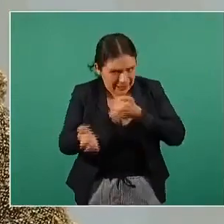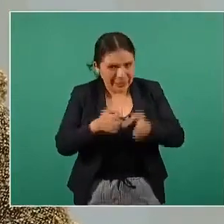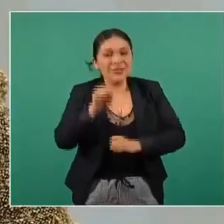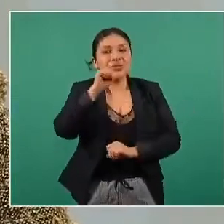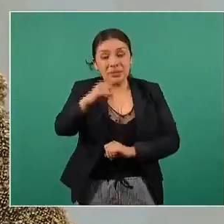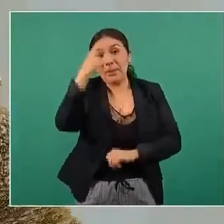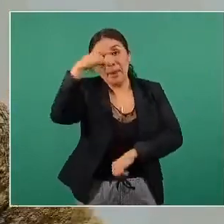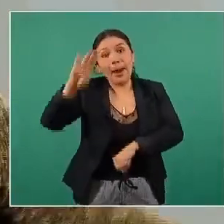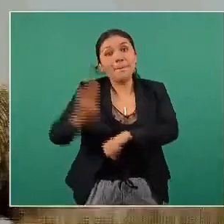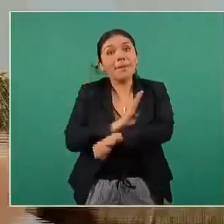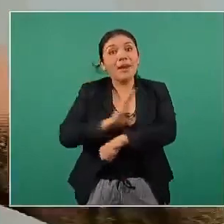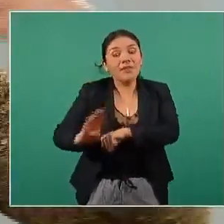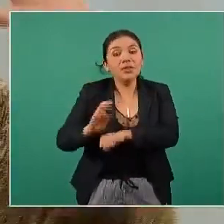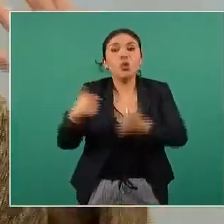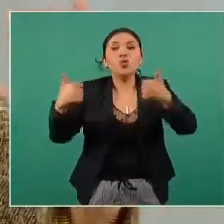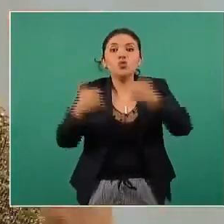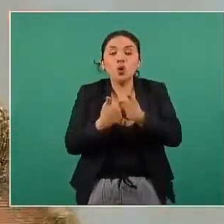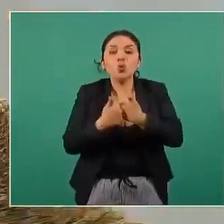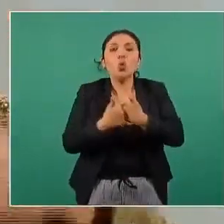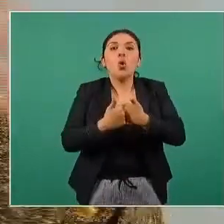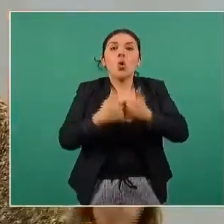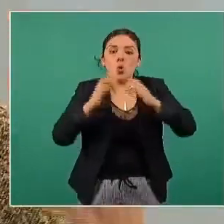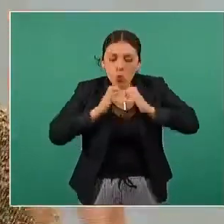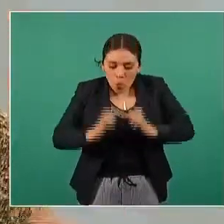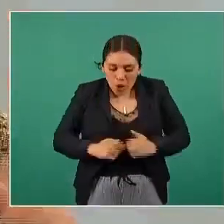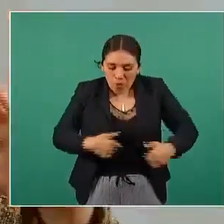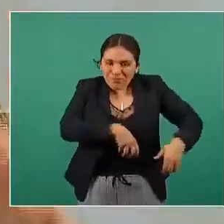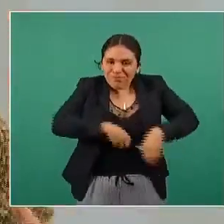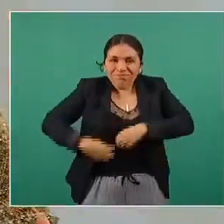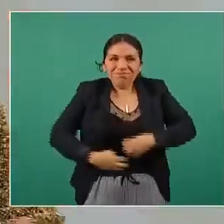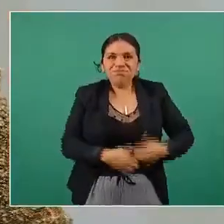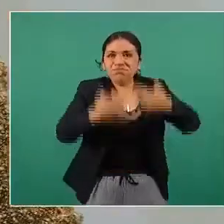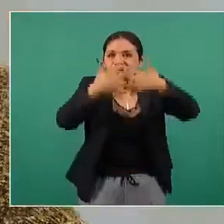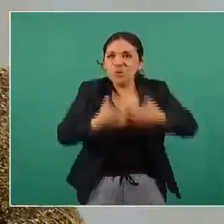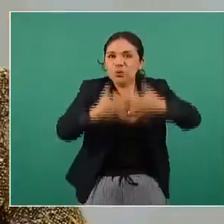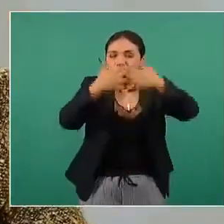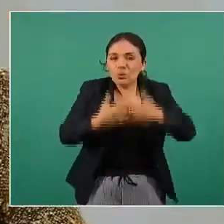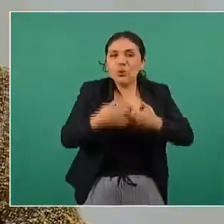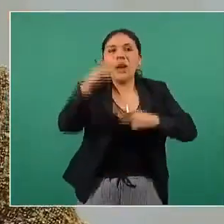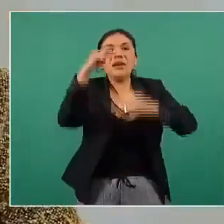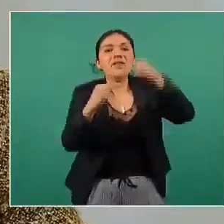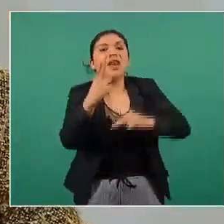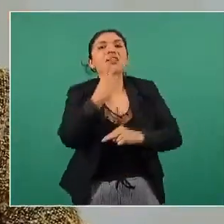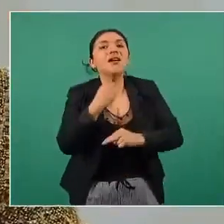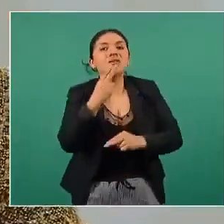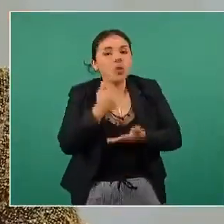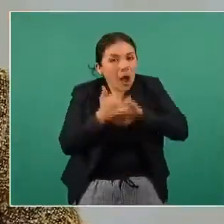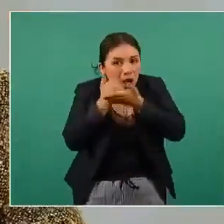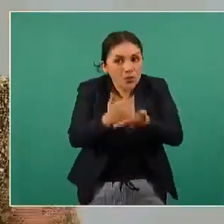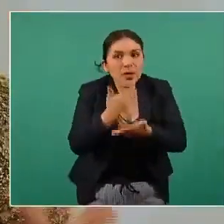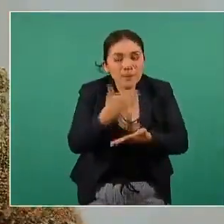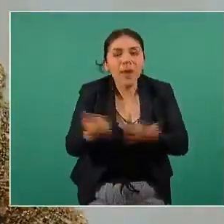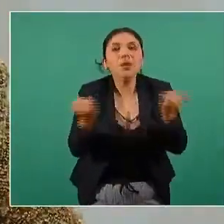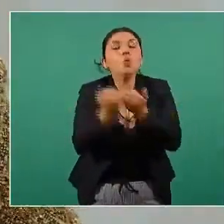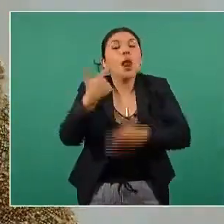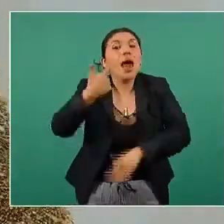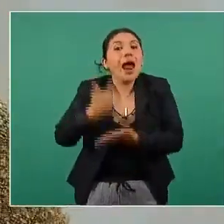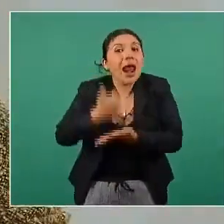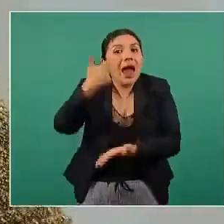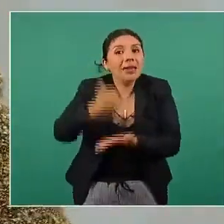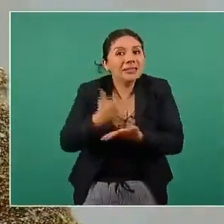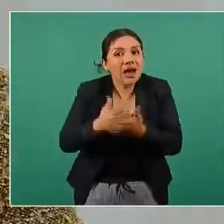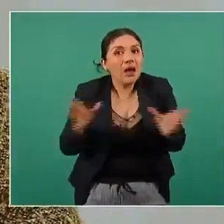para los beneficios tanto en el metabolismo la regulación del azúcar como en la regulación del tejido graso que